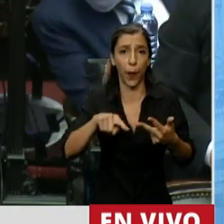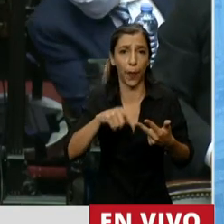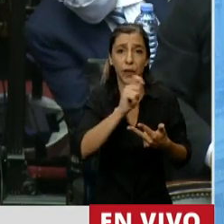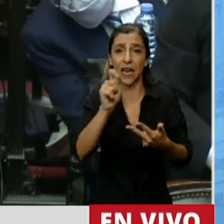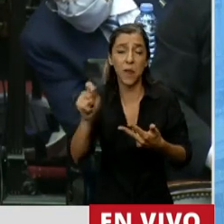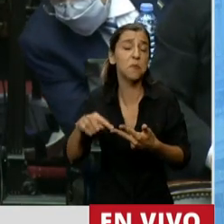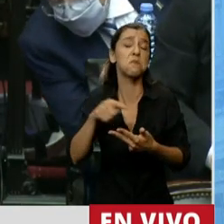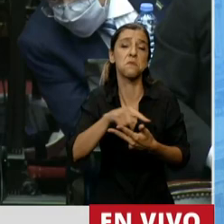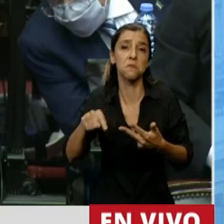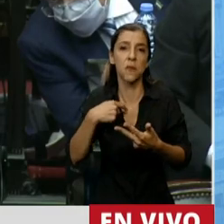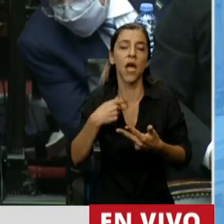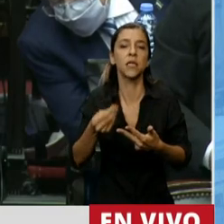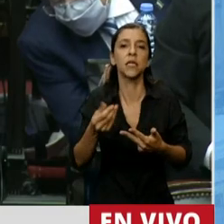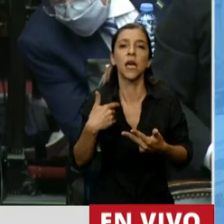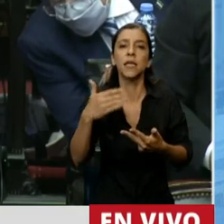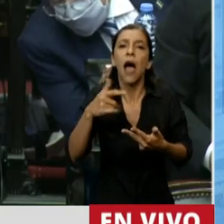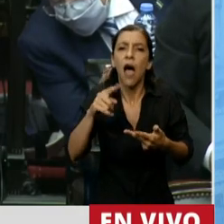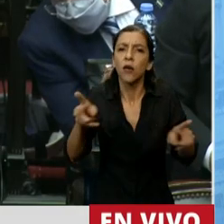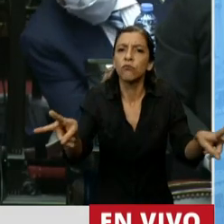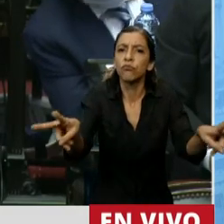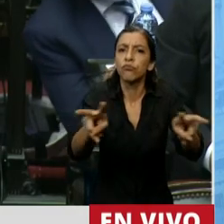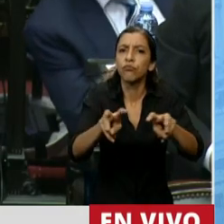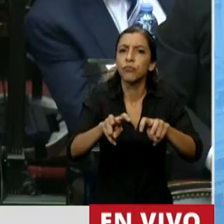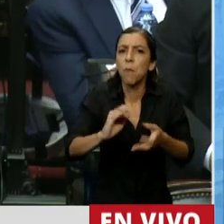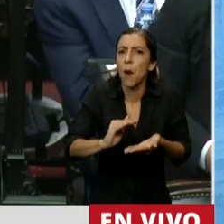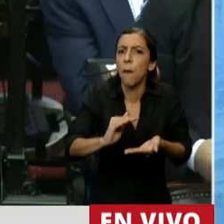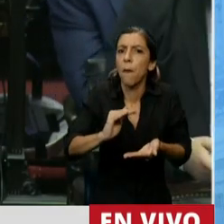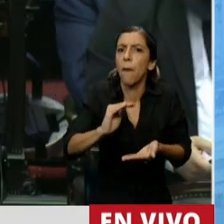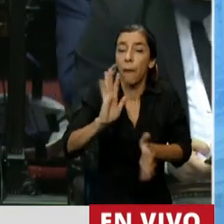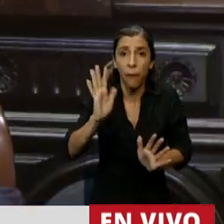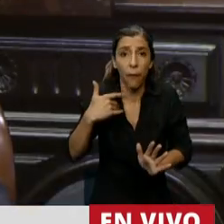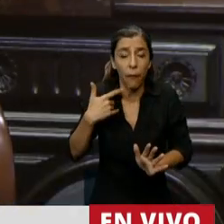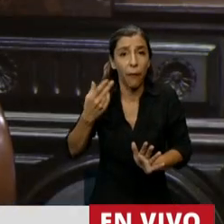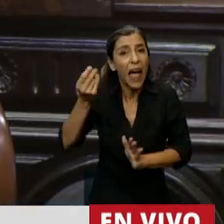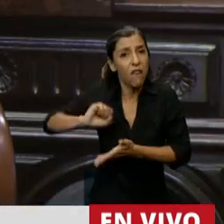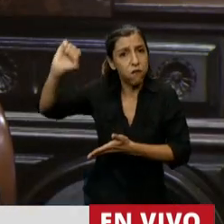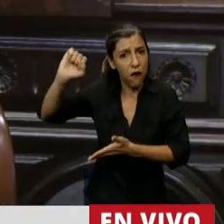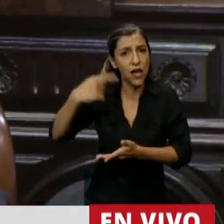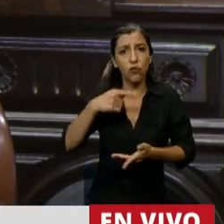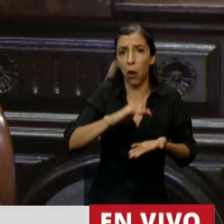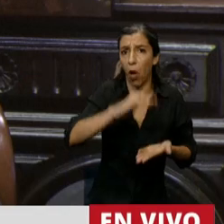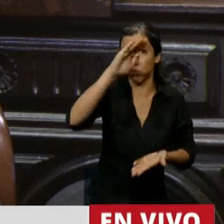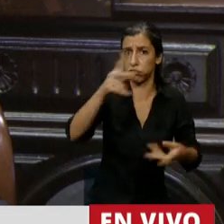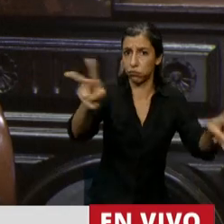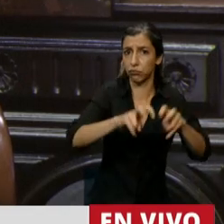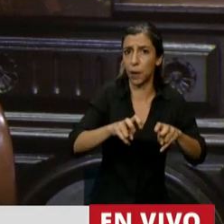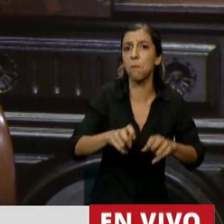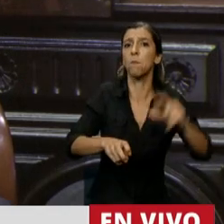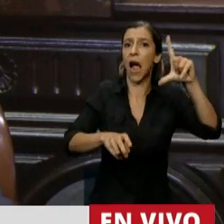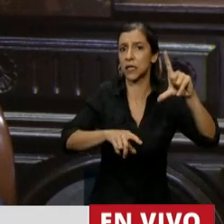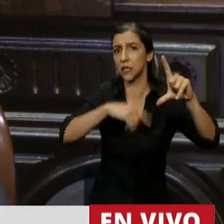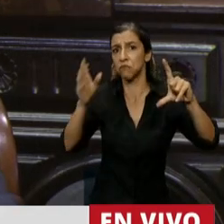ya la recaudación está aumentando por encima de la inflación. Entonces, nosotros queremos que los